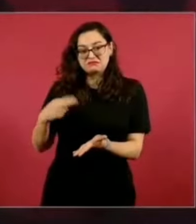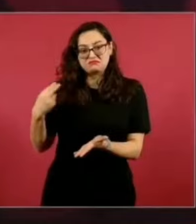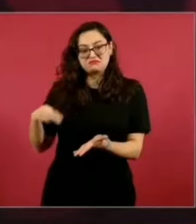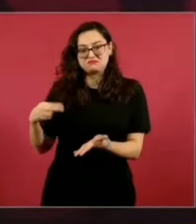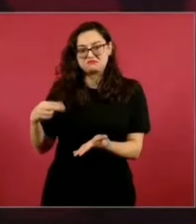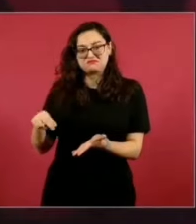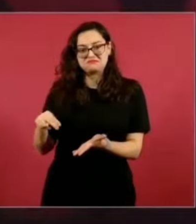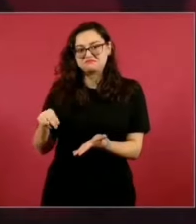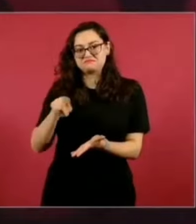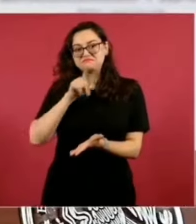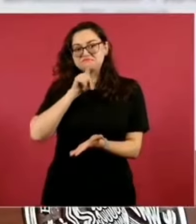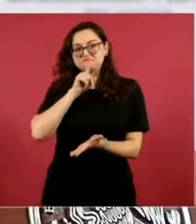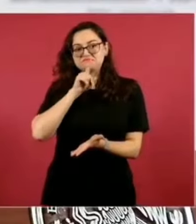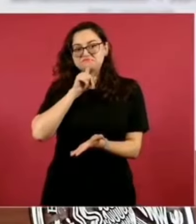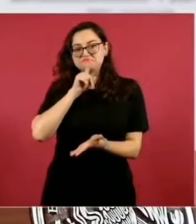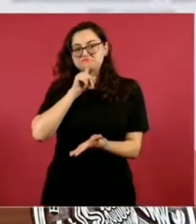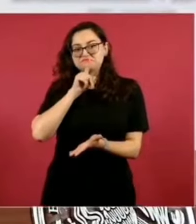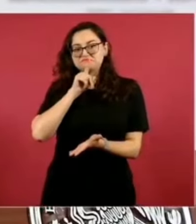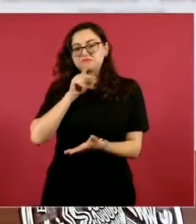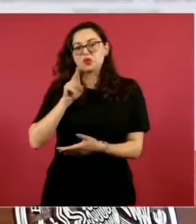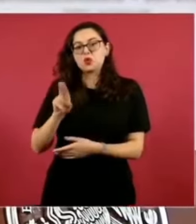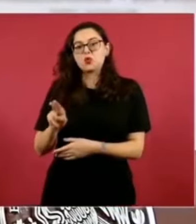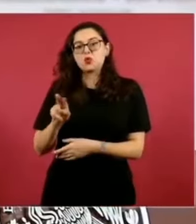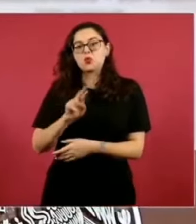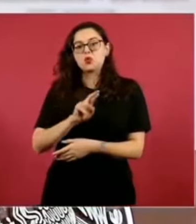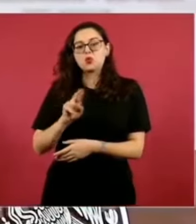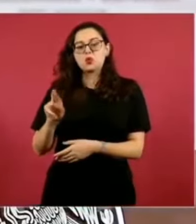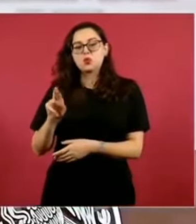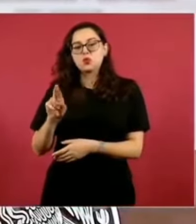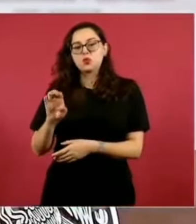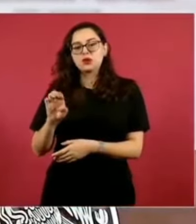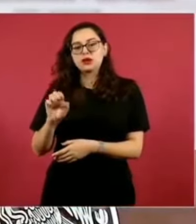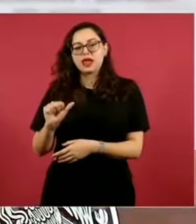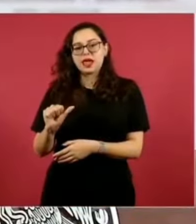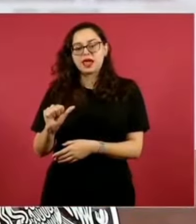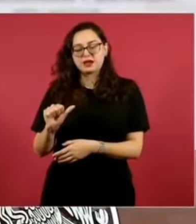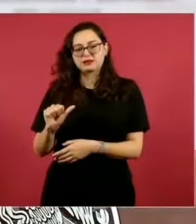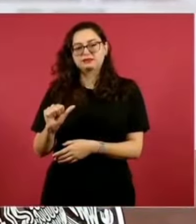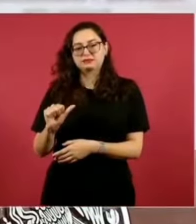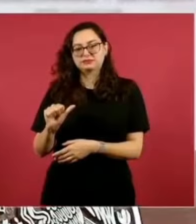como Urrea era el segundo apellido.